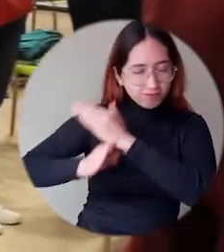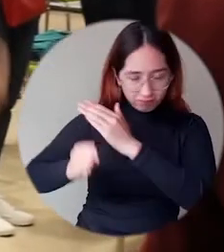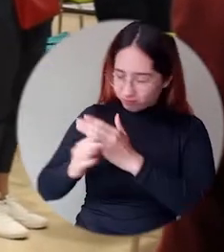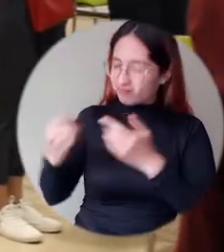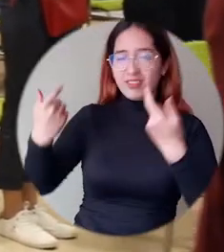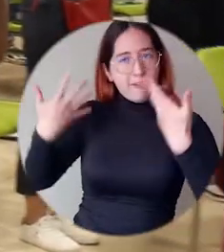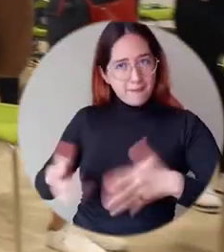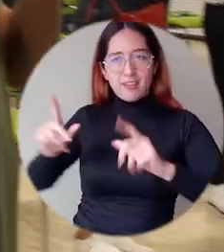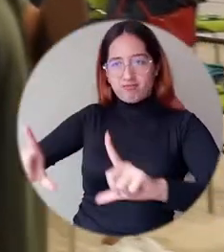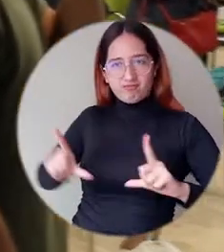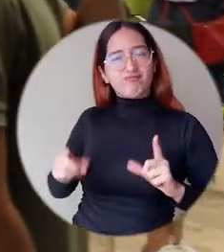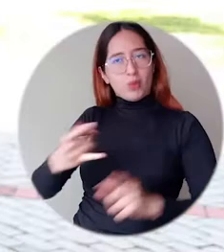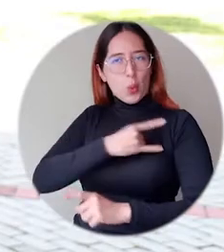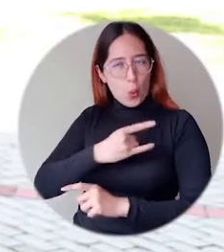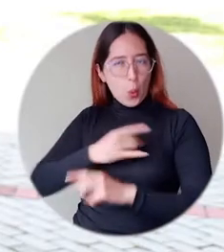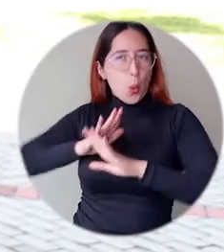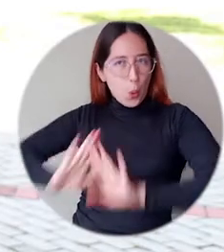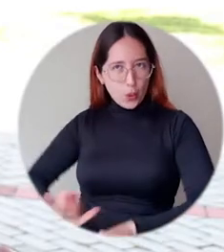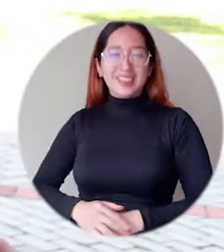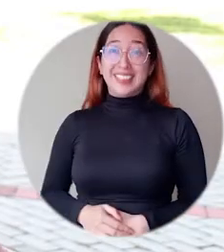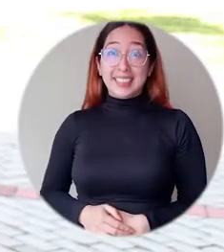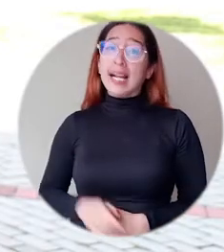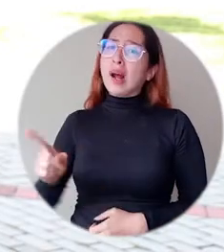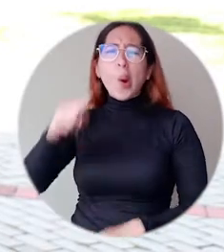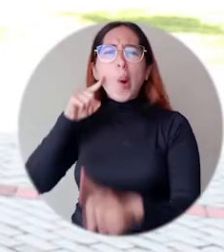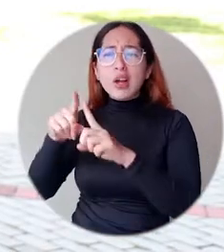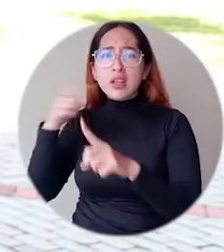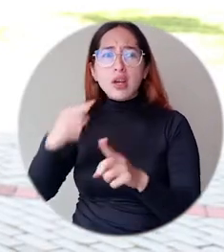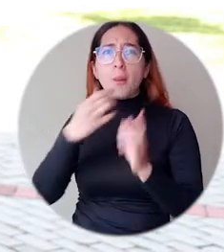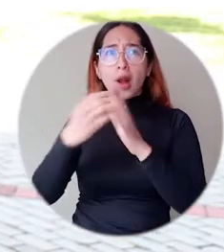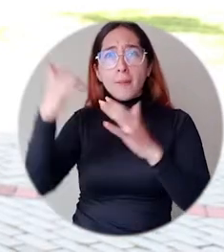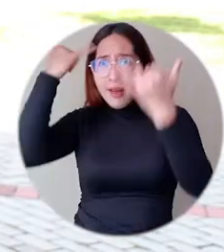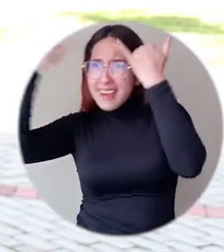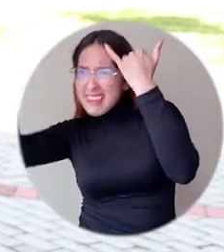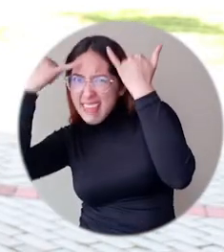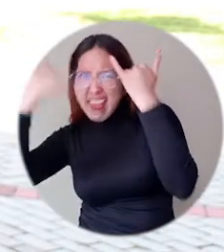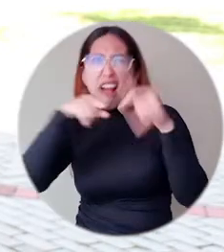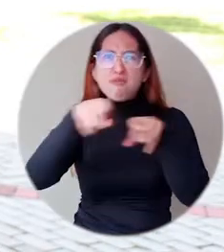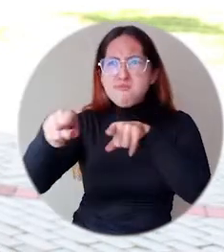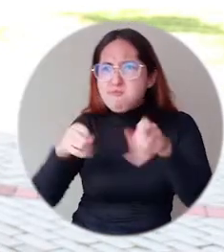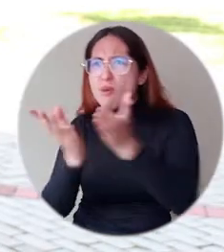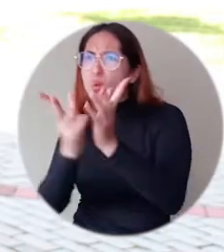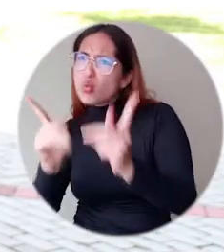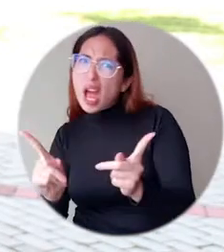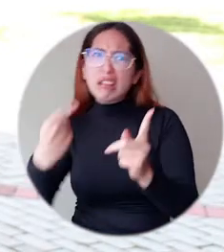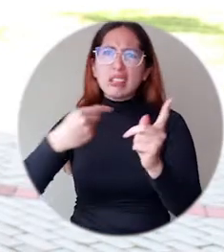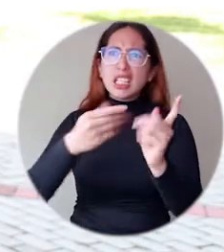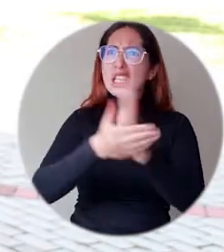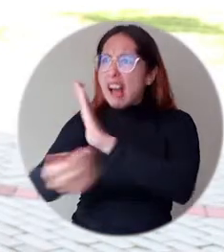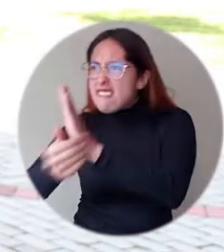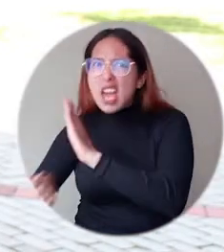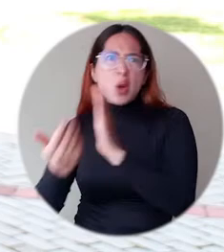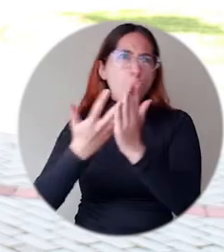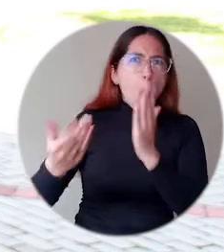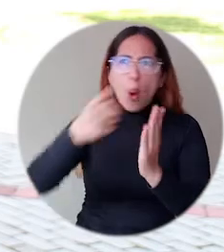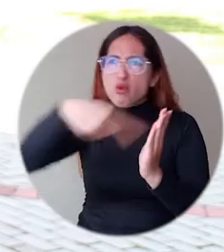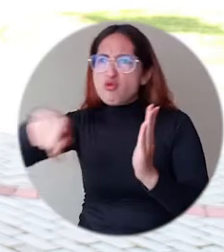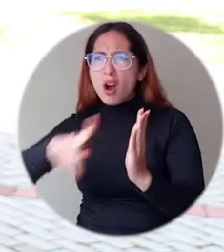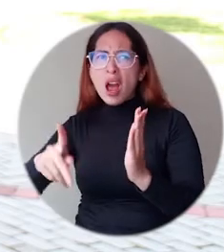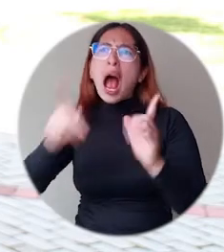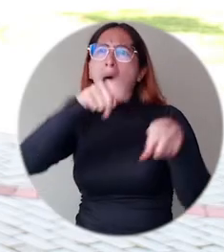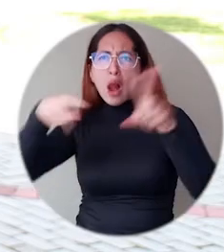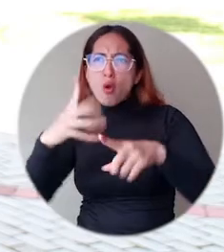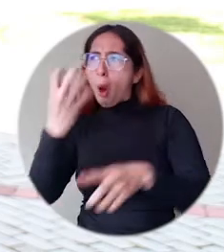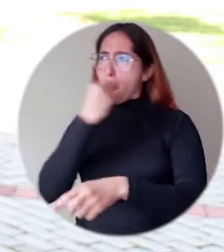oportuna de sus estudios. La propuesta inicial fue recopilar todas las acciones innovadoras que se viene adelantando en la